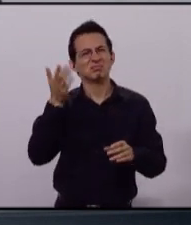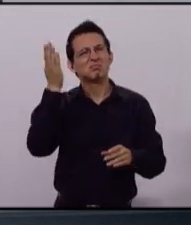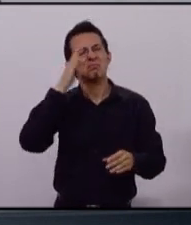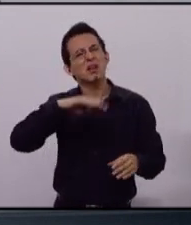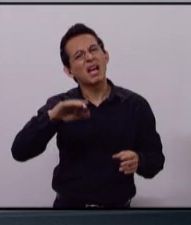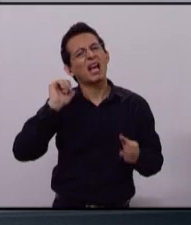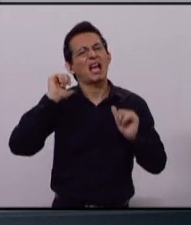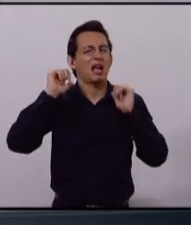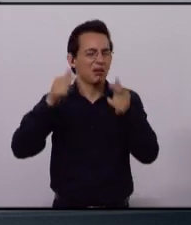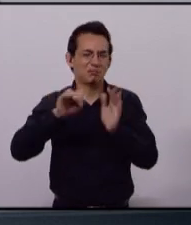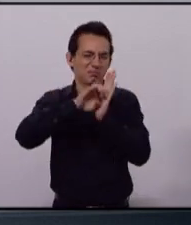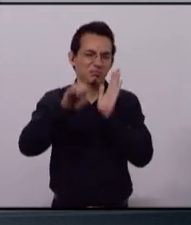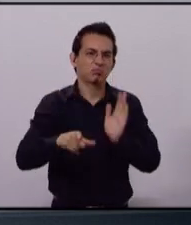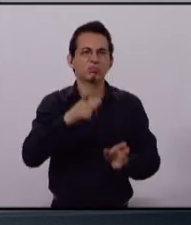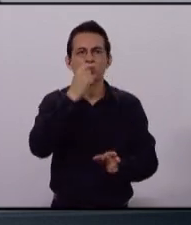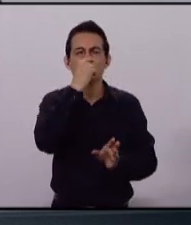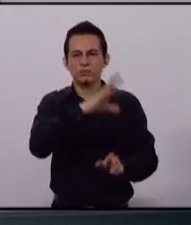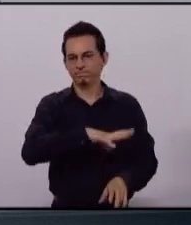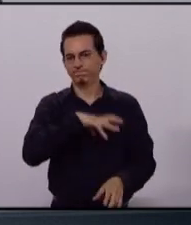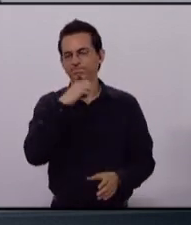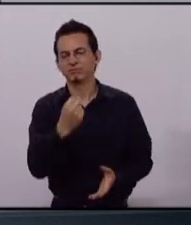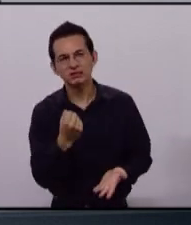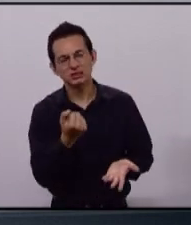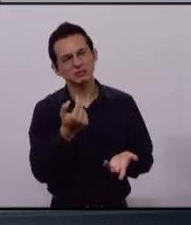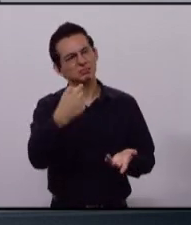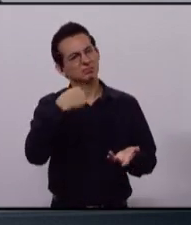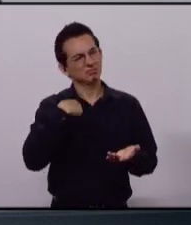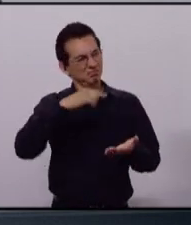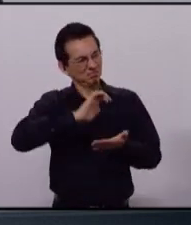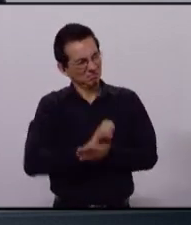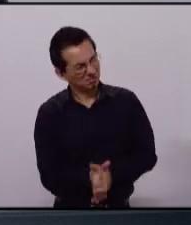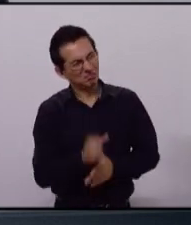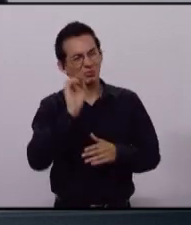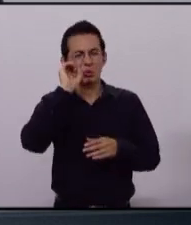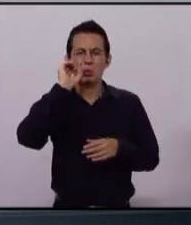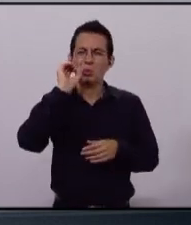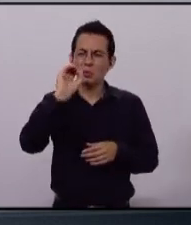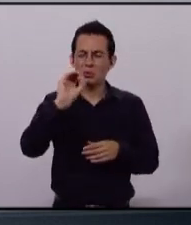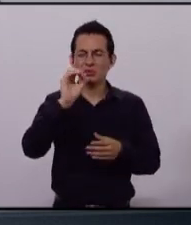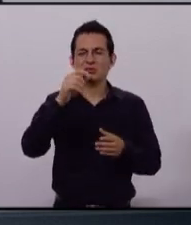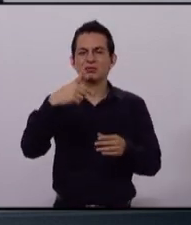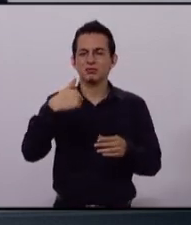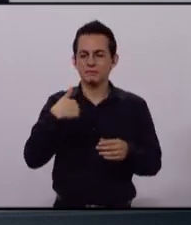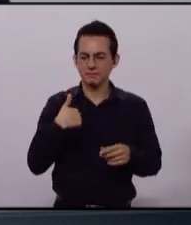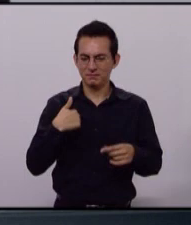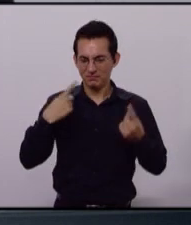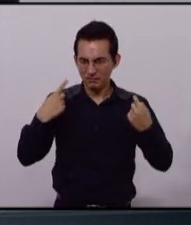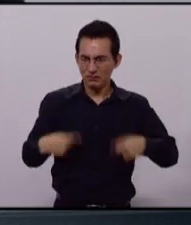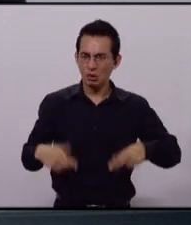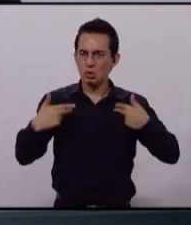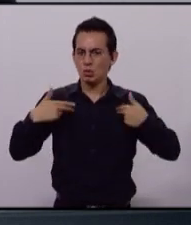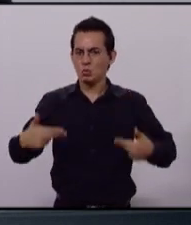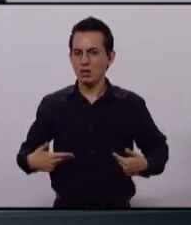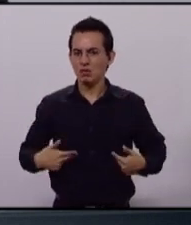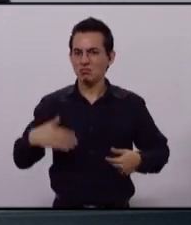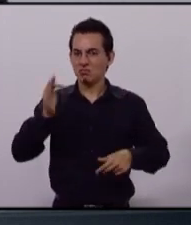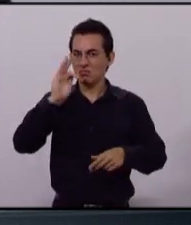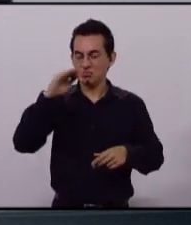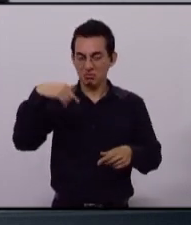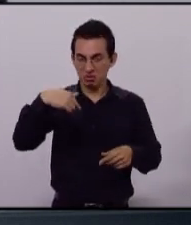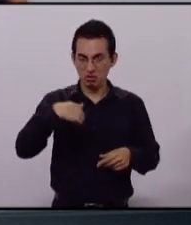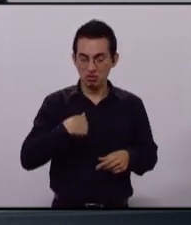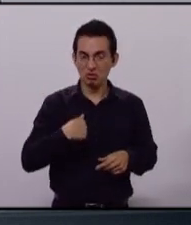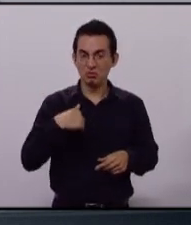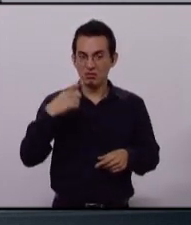falta administrativa o una falta que afecte tu integridad y te pueda